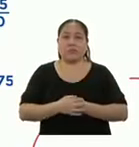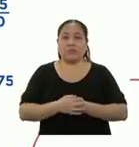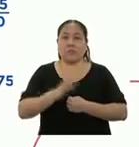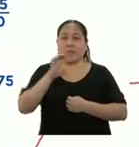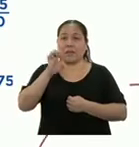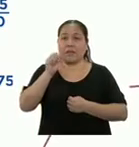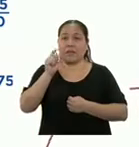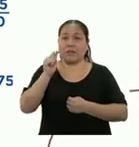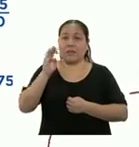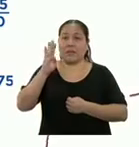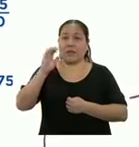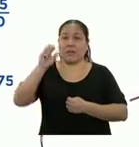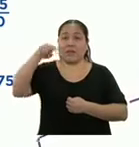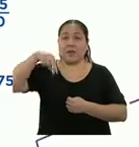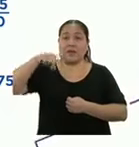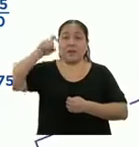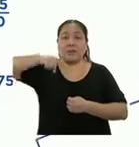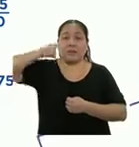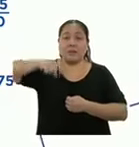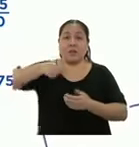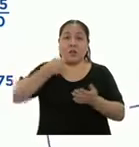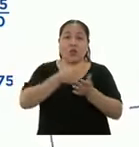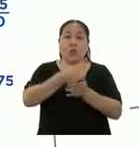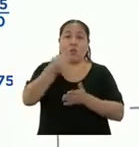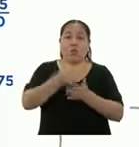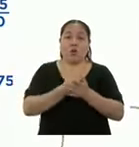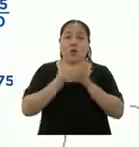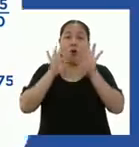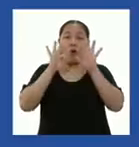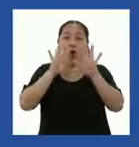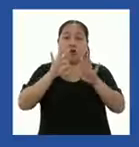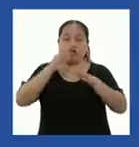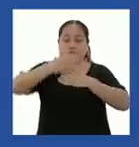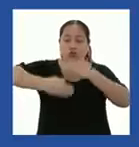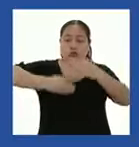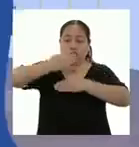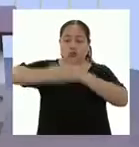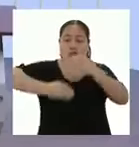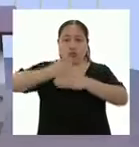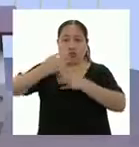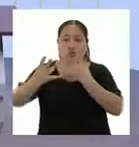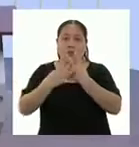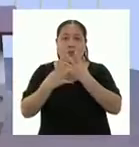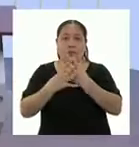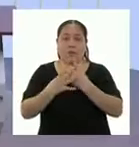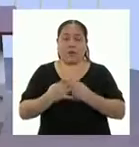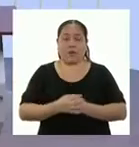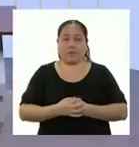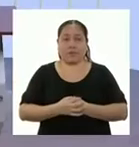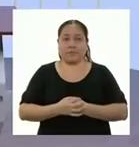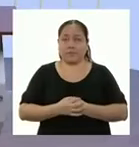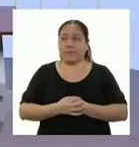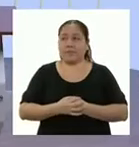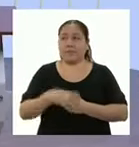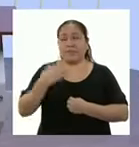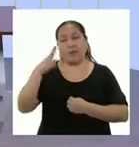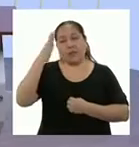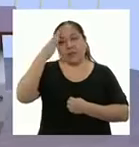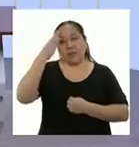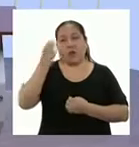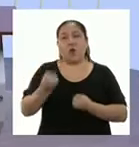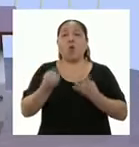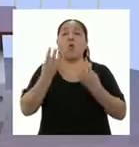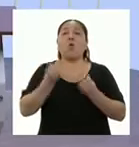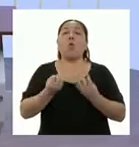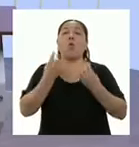Esteban necesita comprar 8 rollos de malla para acercar su terreno. Ya sé. Y para calcular cuánto le van